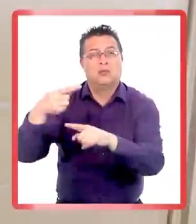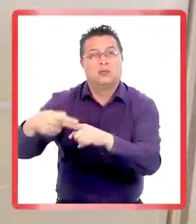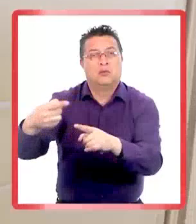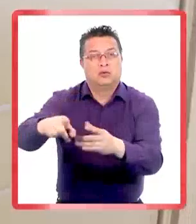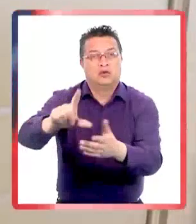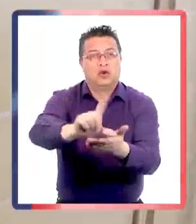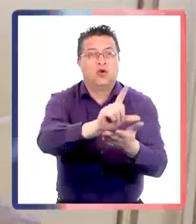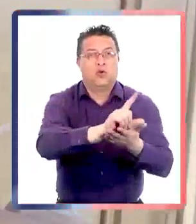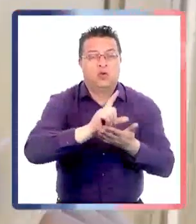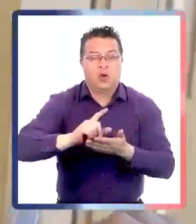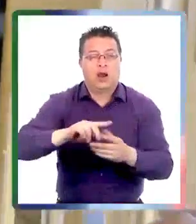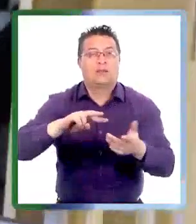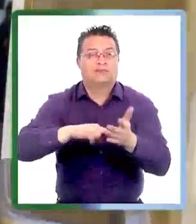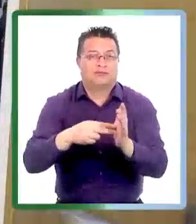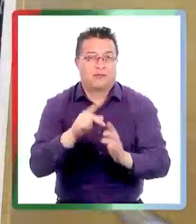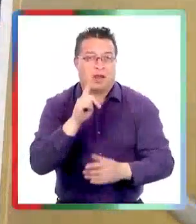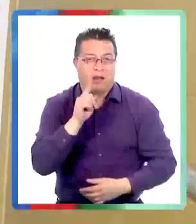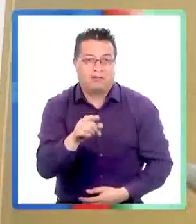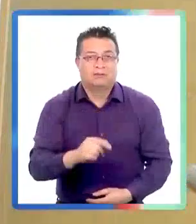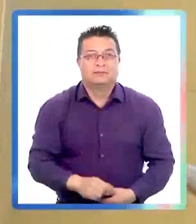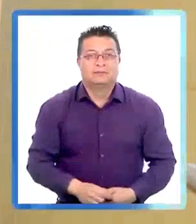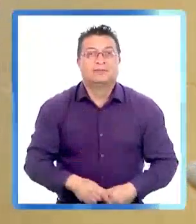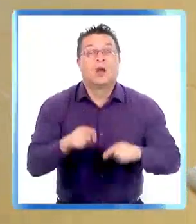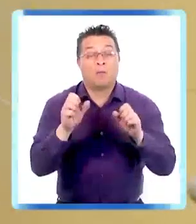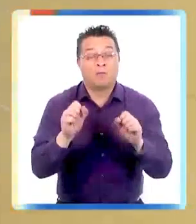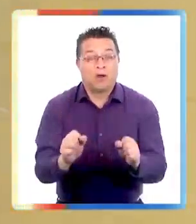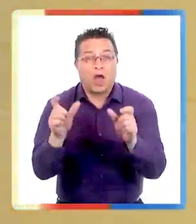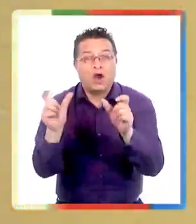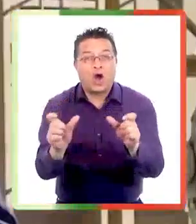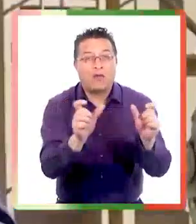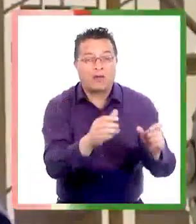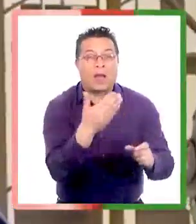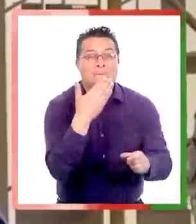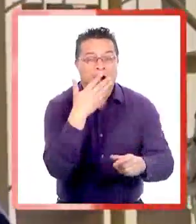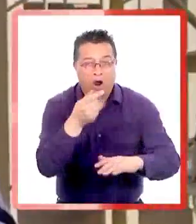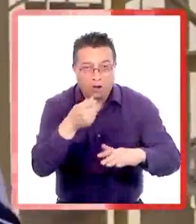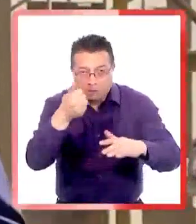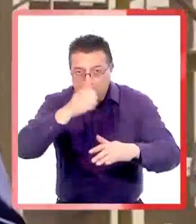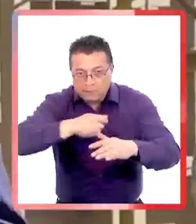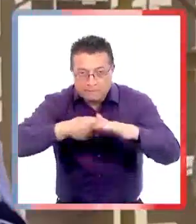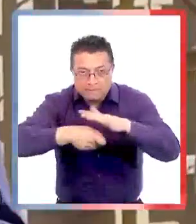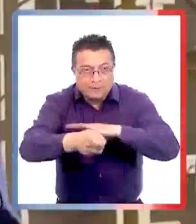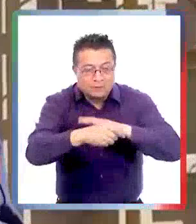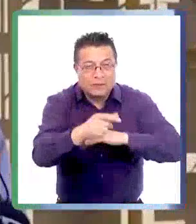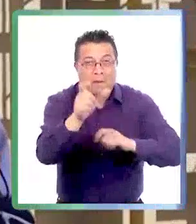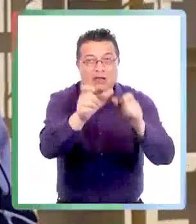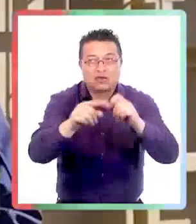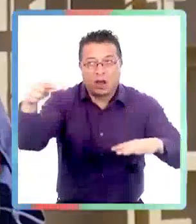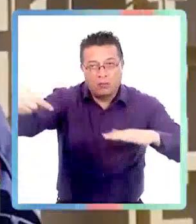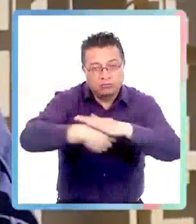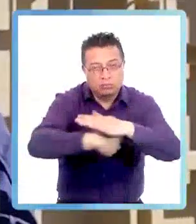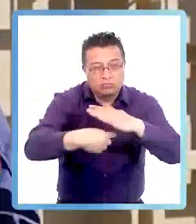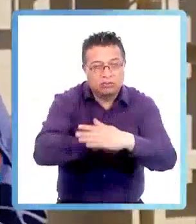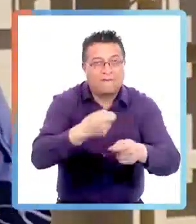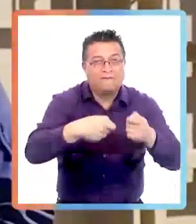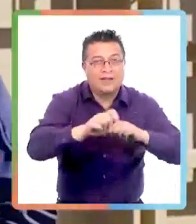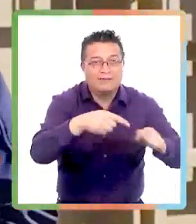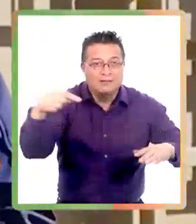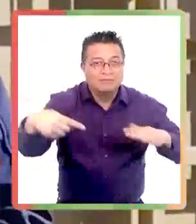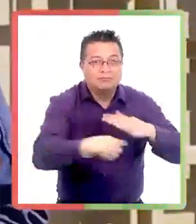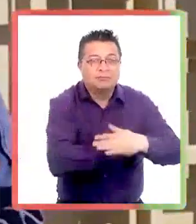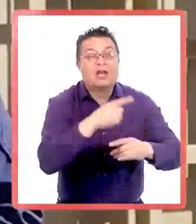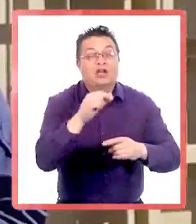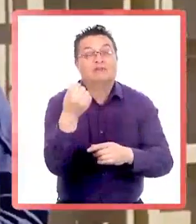ser trasladados a los distintos puntos conflictivos. Poder controlar de mejor manera el contrabando, el tráfico de